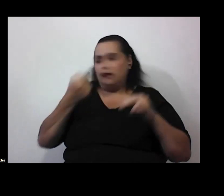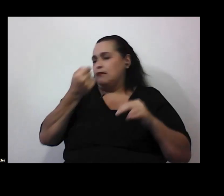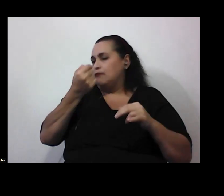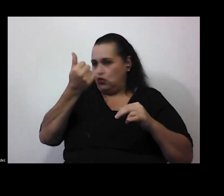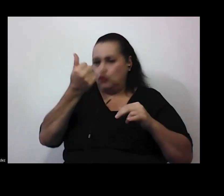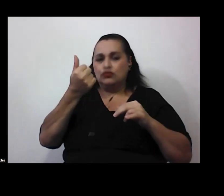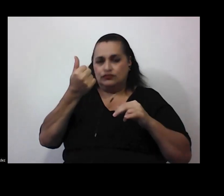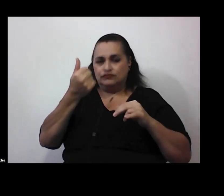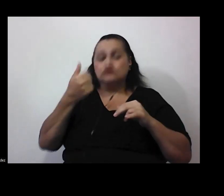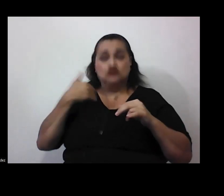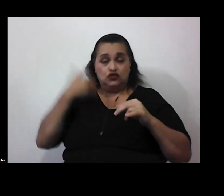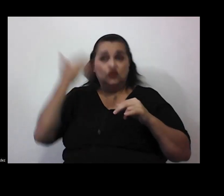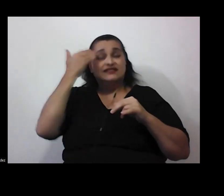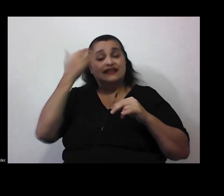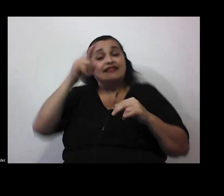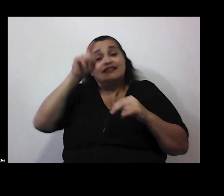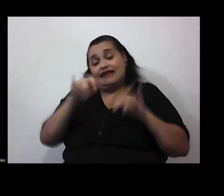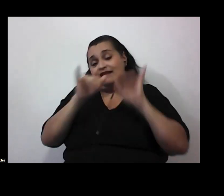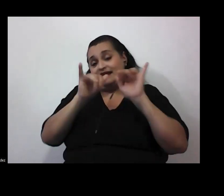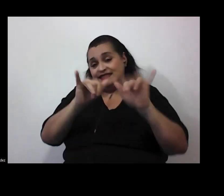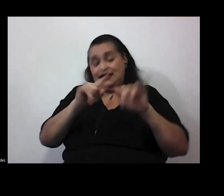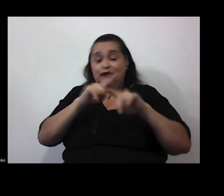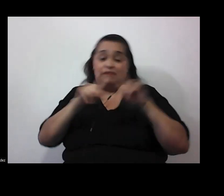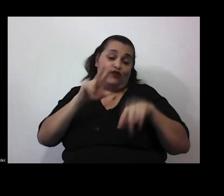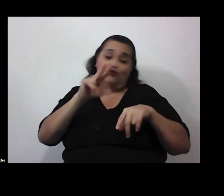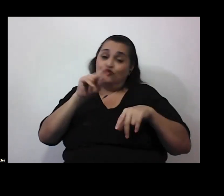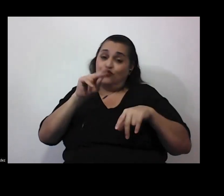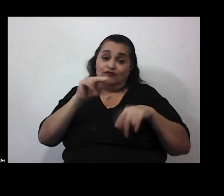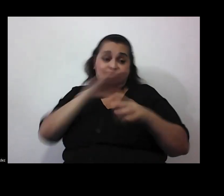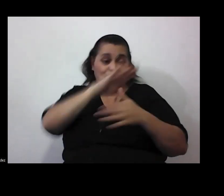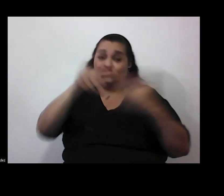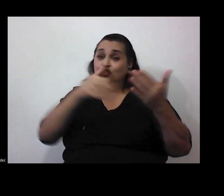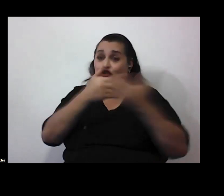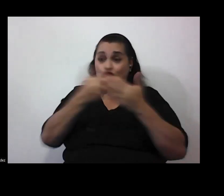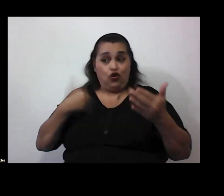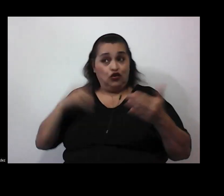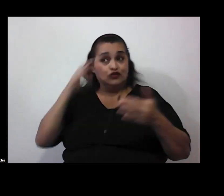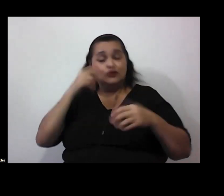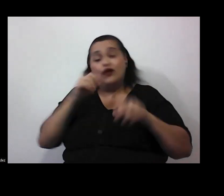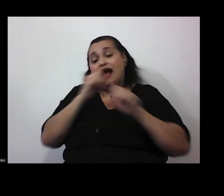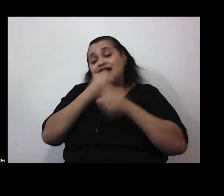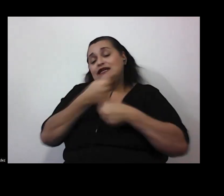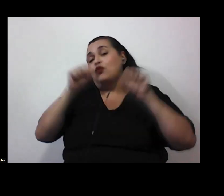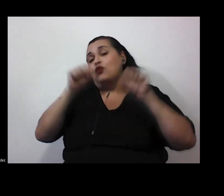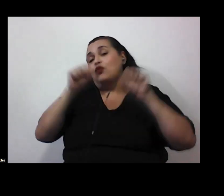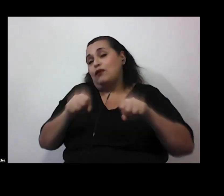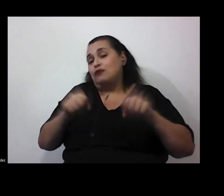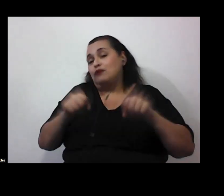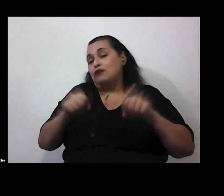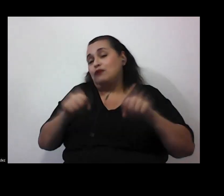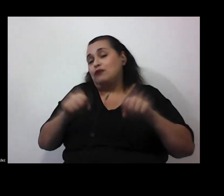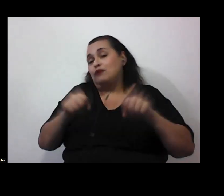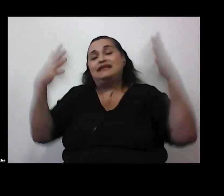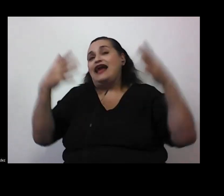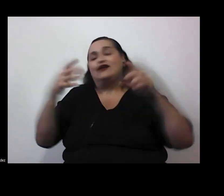sé que debería ser así y que no es así por lo tanto sé que todos y todas hacemos lo que podemos pero no hay milagros cómo